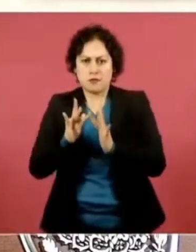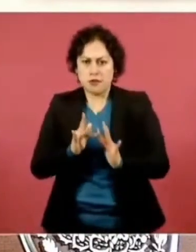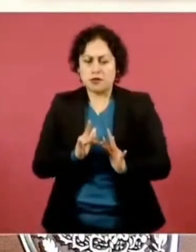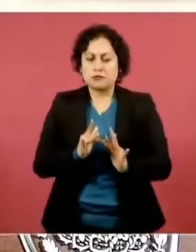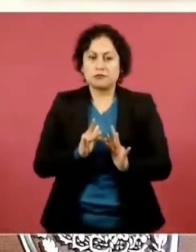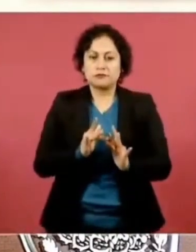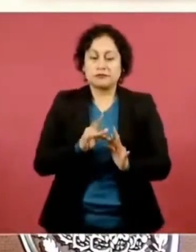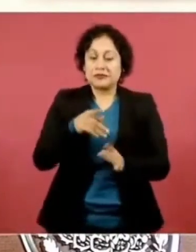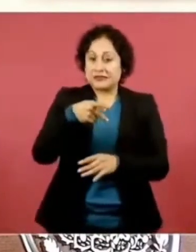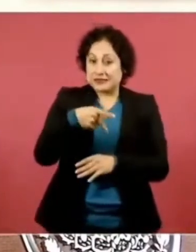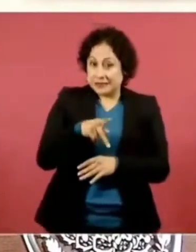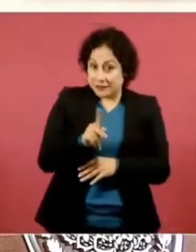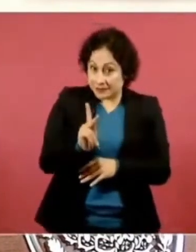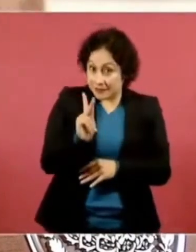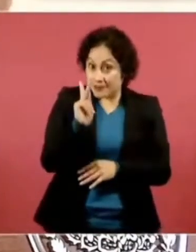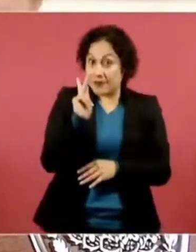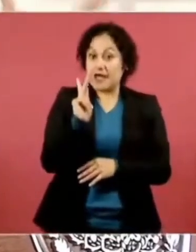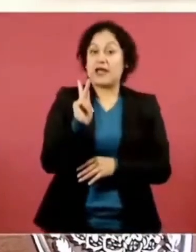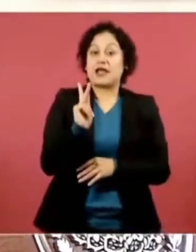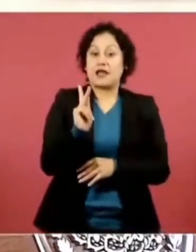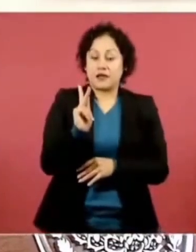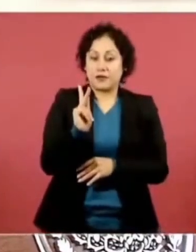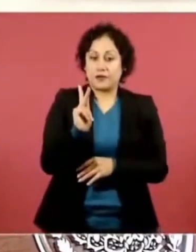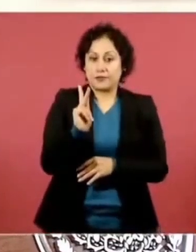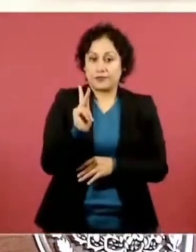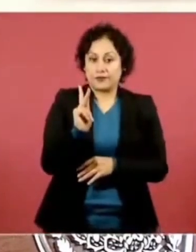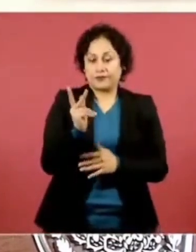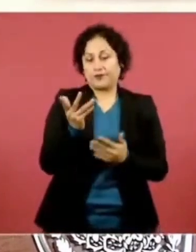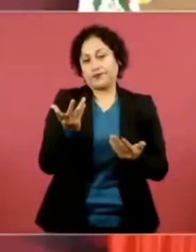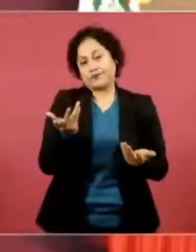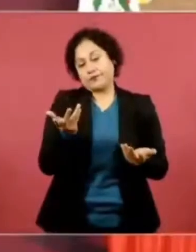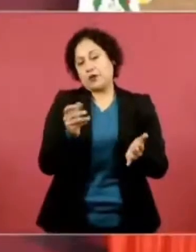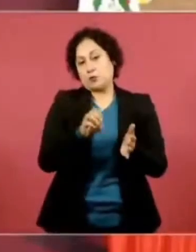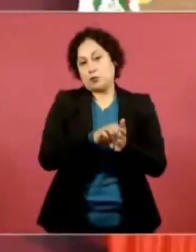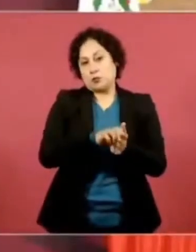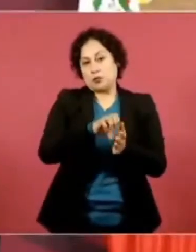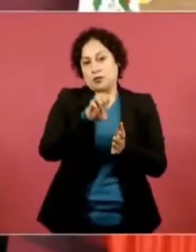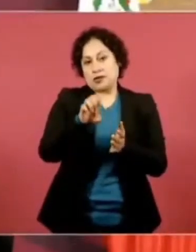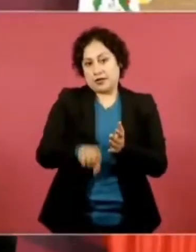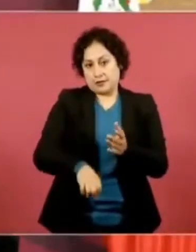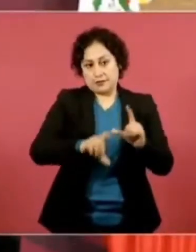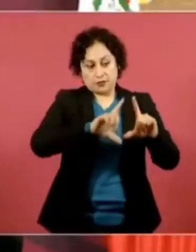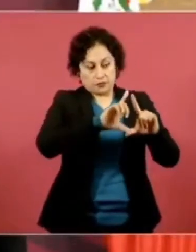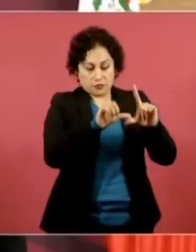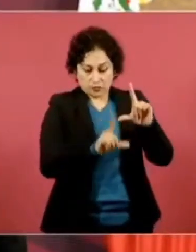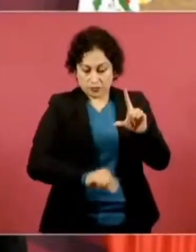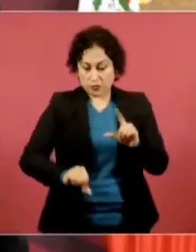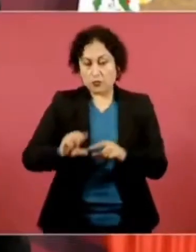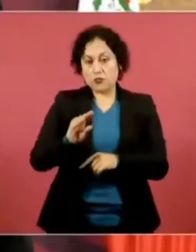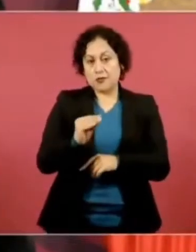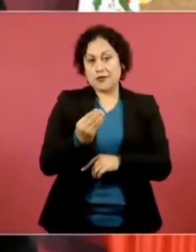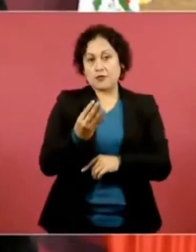Sin embargo, no se puede hablar de que el 94 por ciento de la población tenga internet.